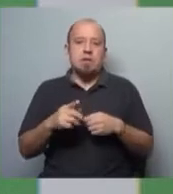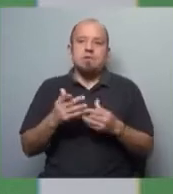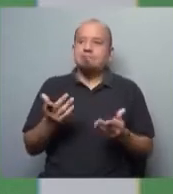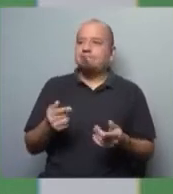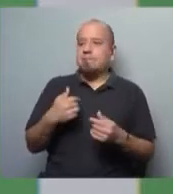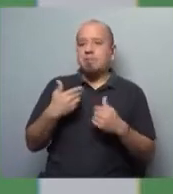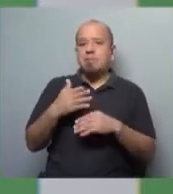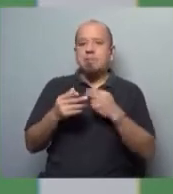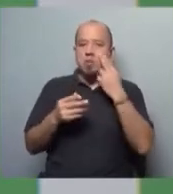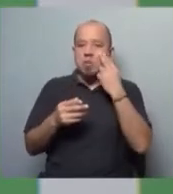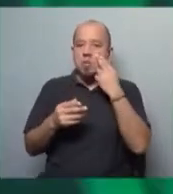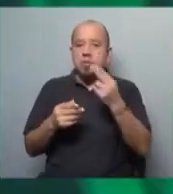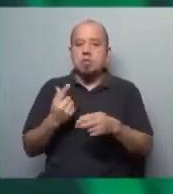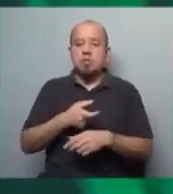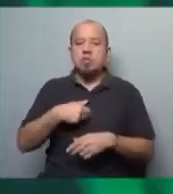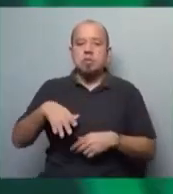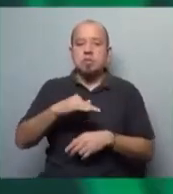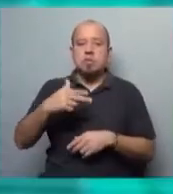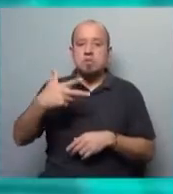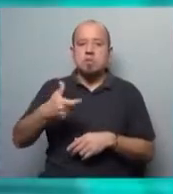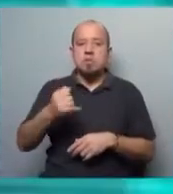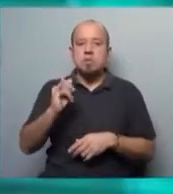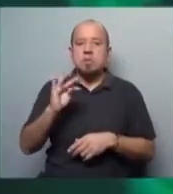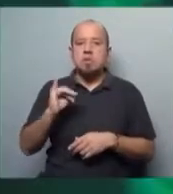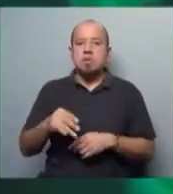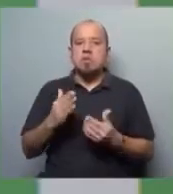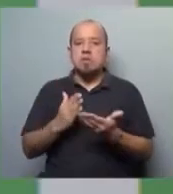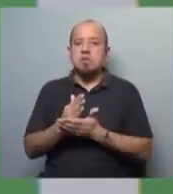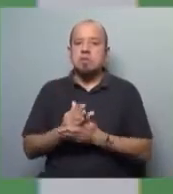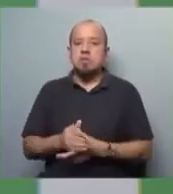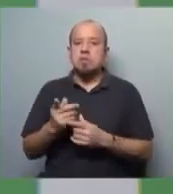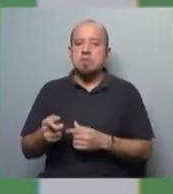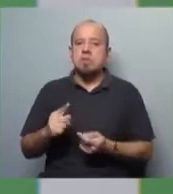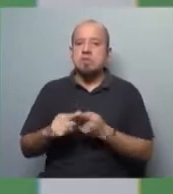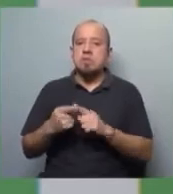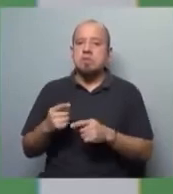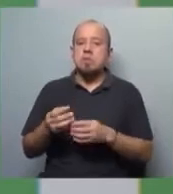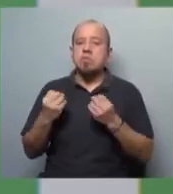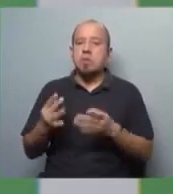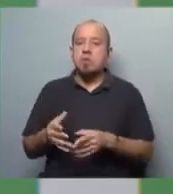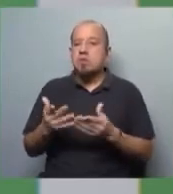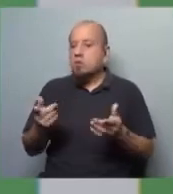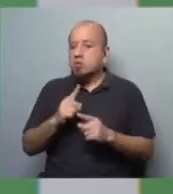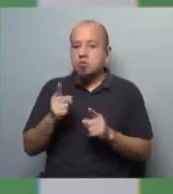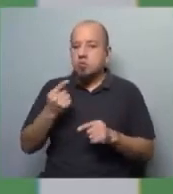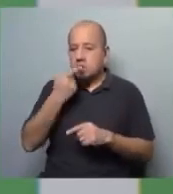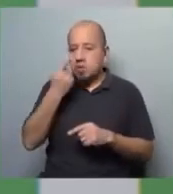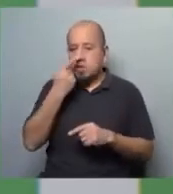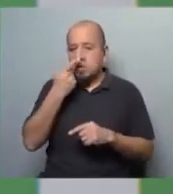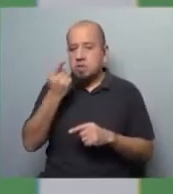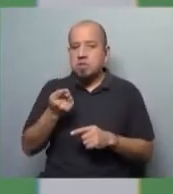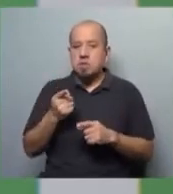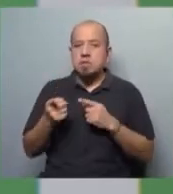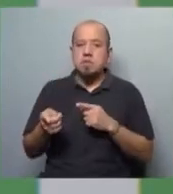posibilidad de un proyecto alternativo de la sociedad haitiana y siempre mantuvieron esa relación paternal porque además no les interesa que